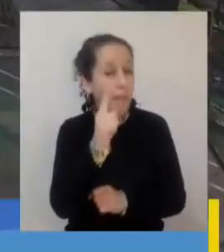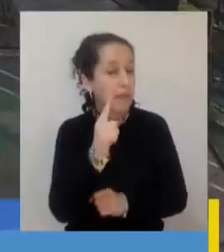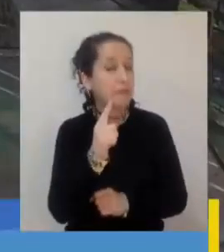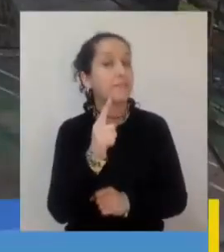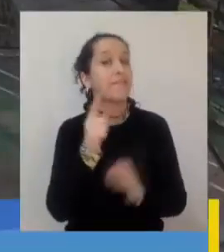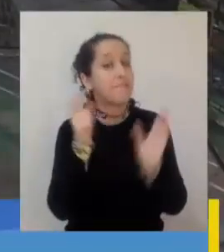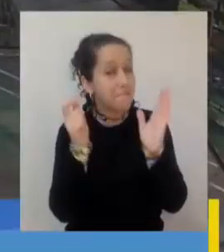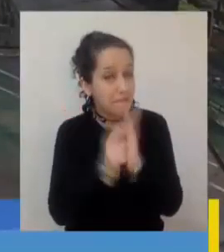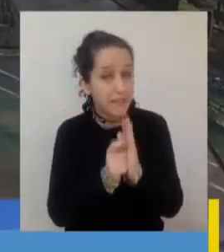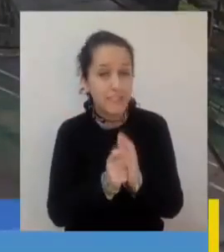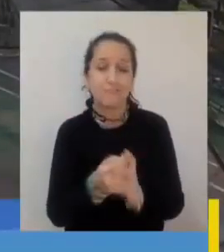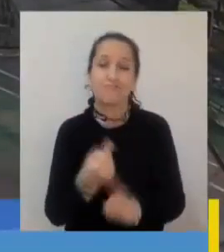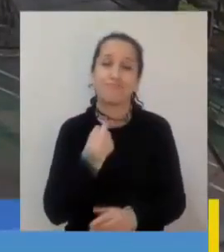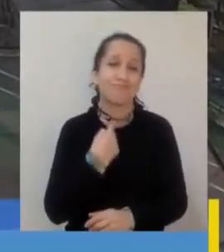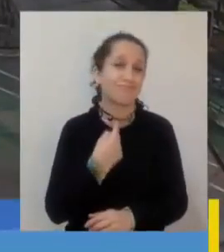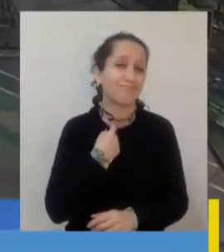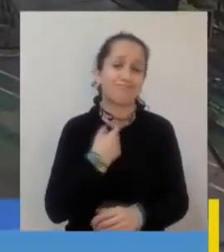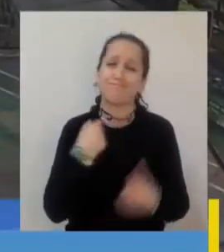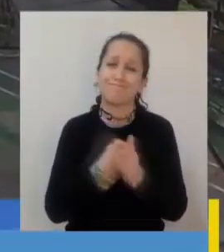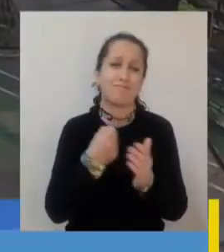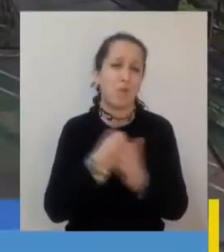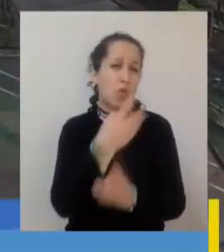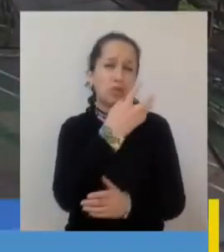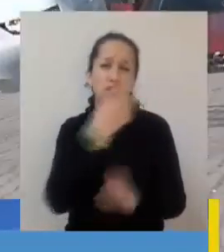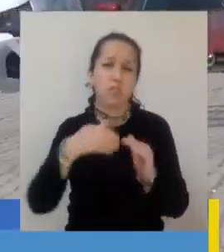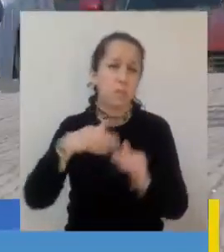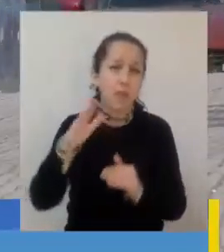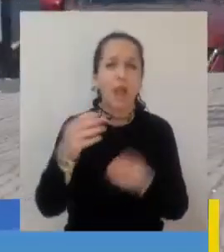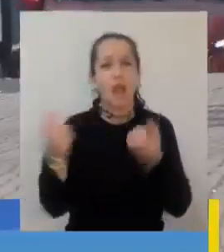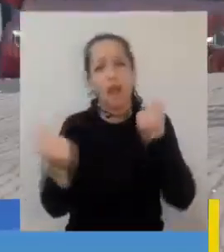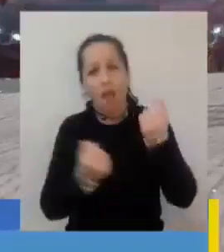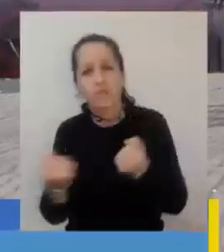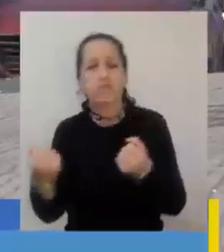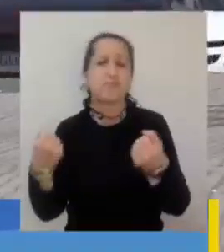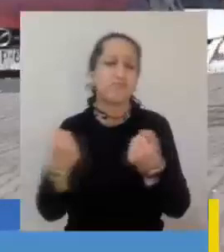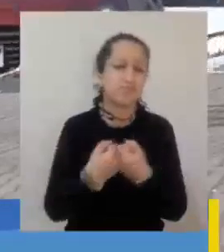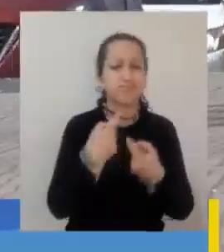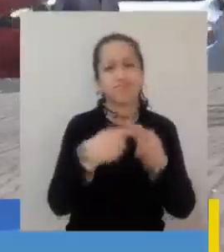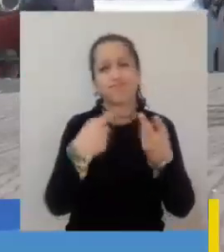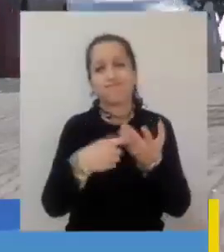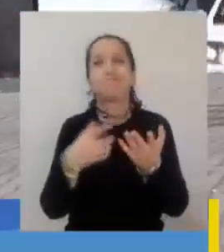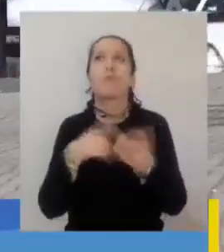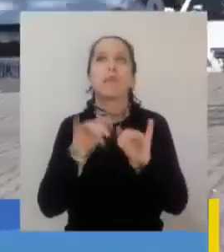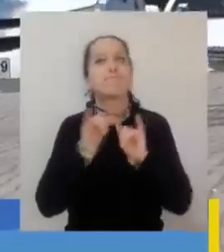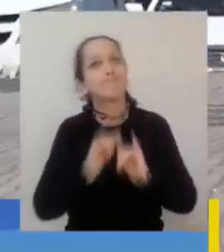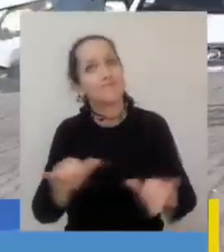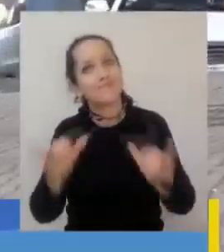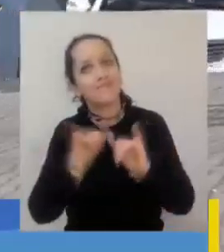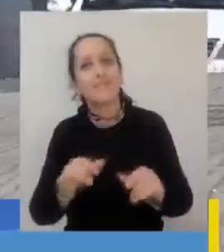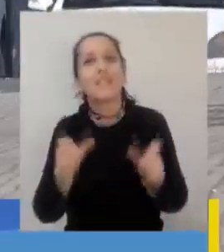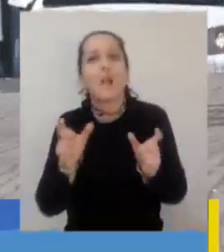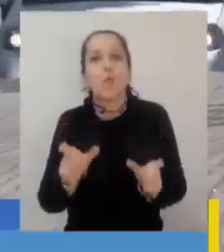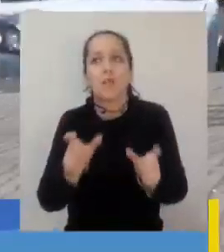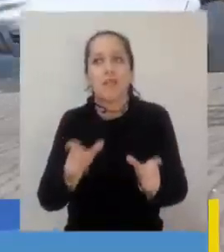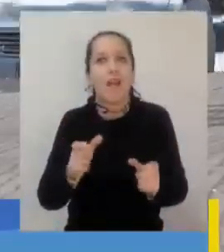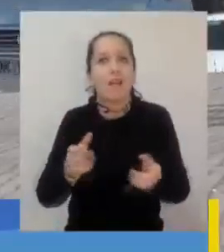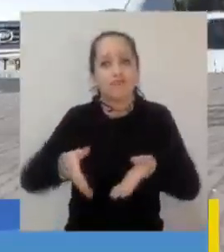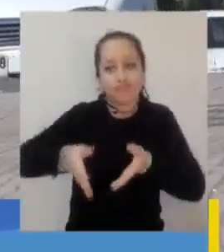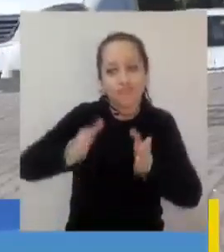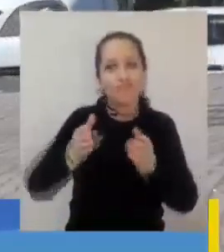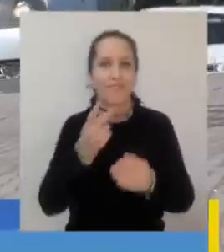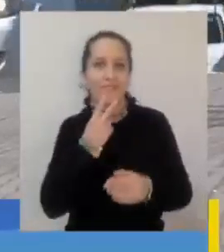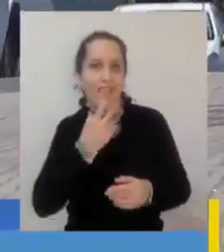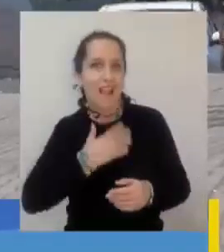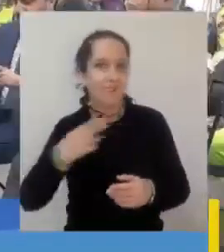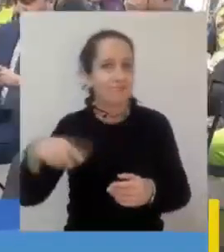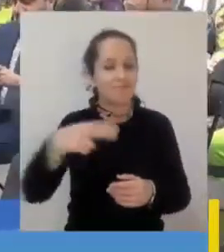en la que se producen más de 400 accidentes vehiculares se dio inicio a la campaña Seguridad Vital en Concepción a través